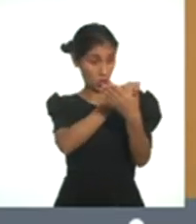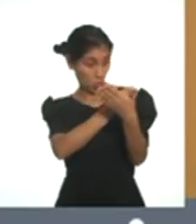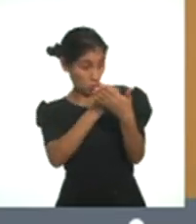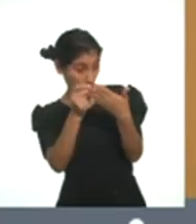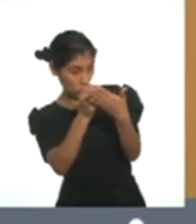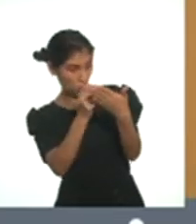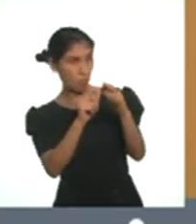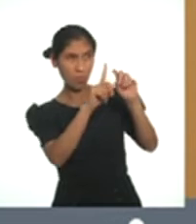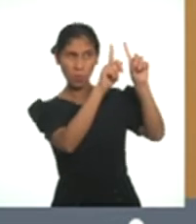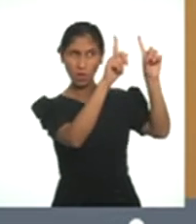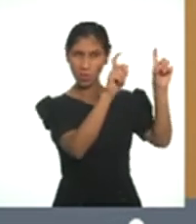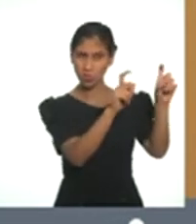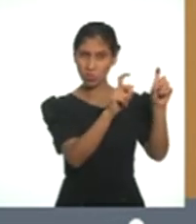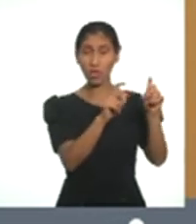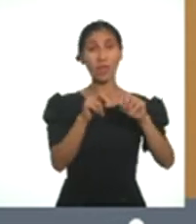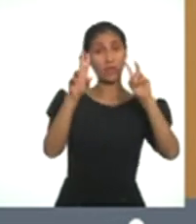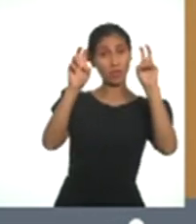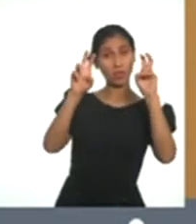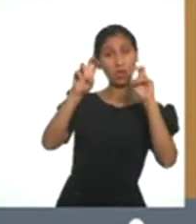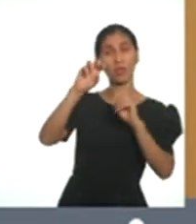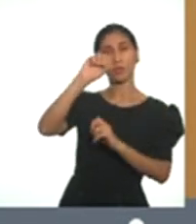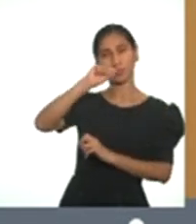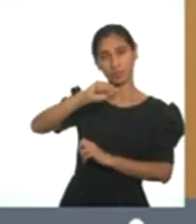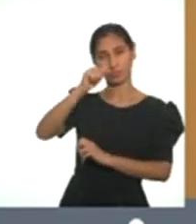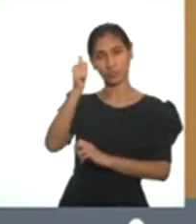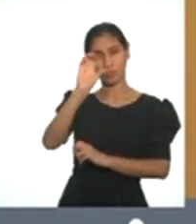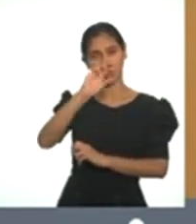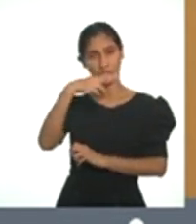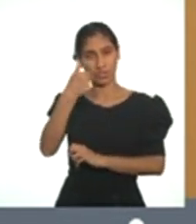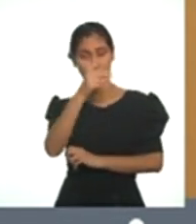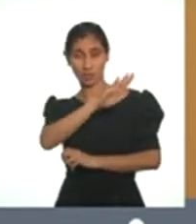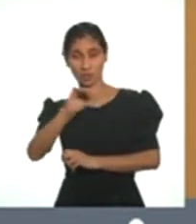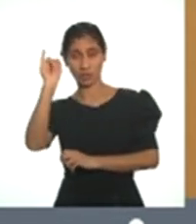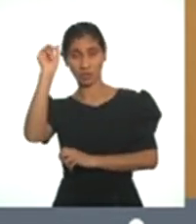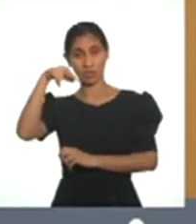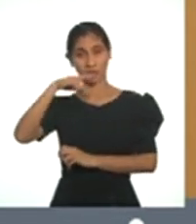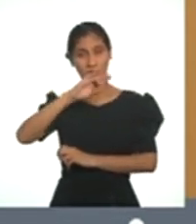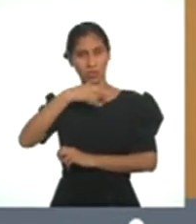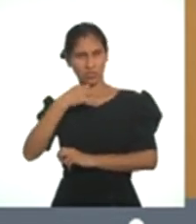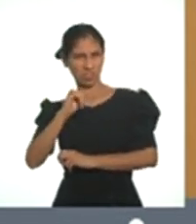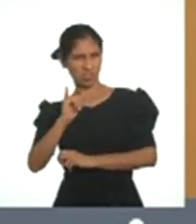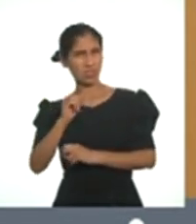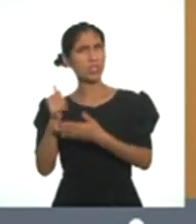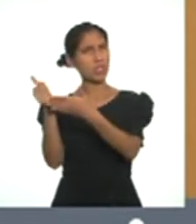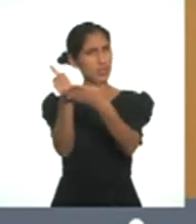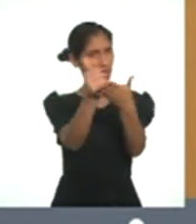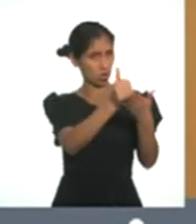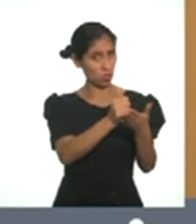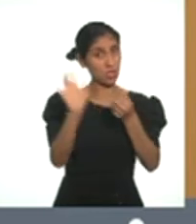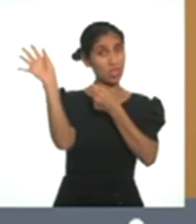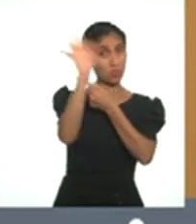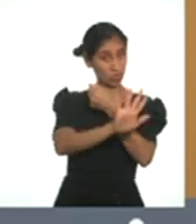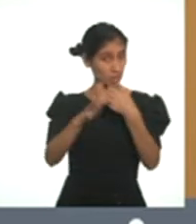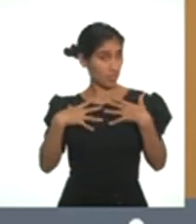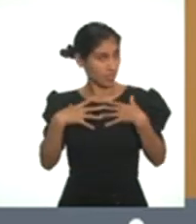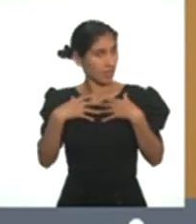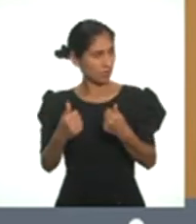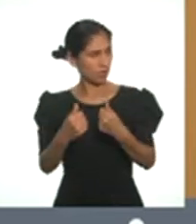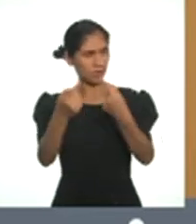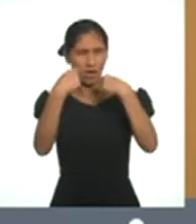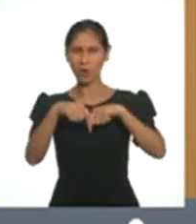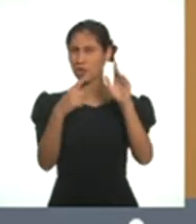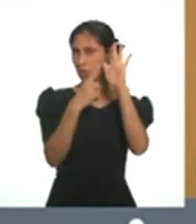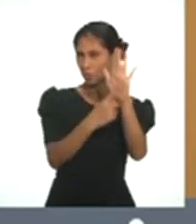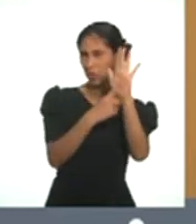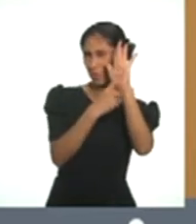titulado Sacha Inchi. Un poderoso protector de la salud. Lo que les voy a compartir ahora es el